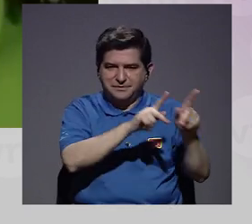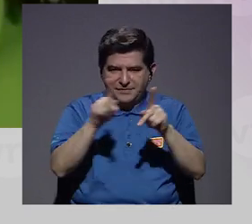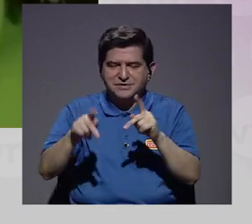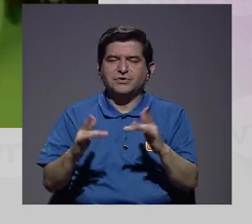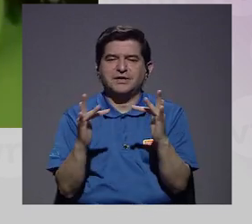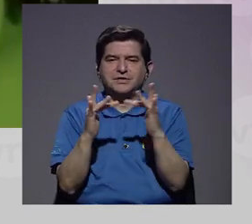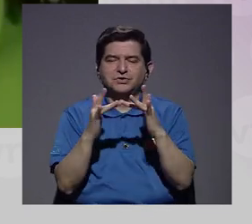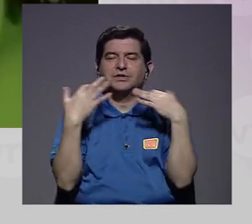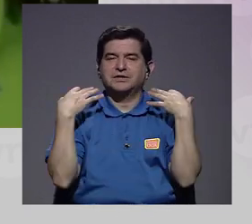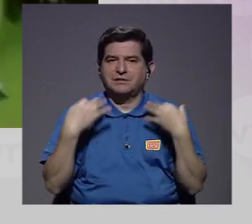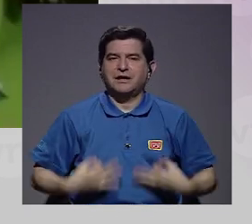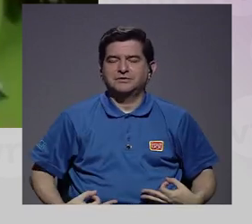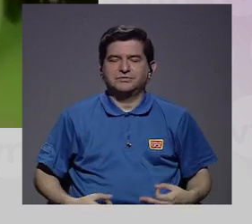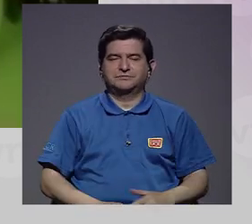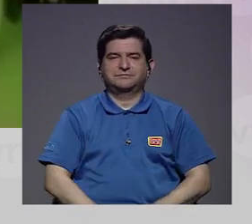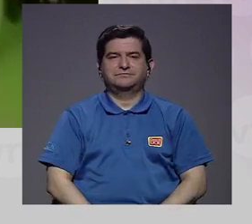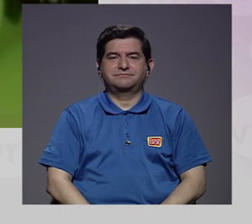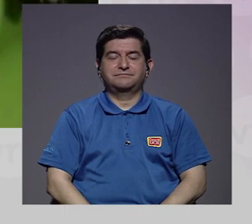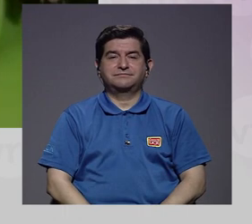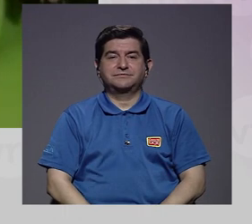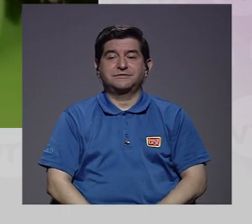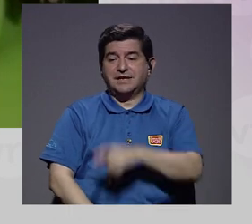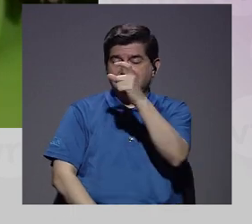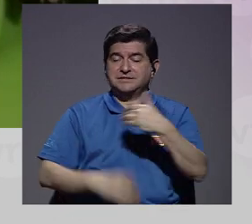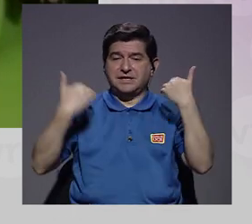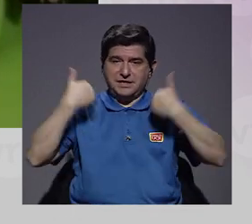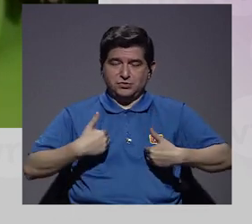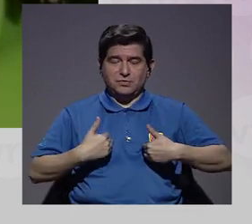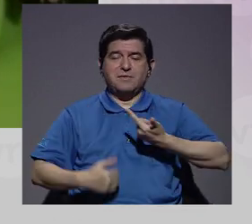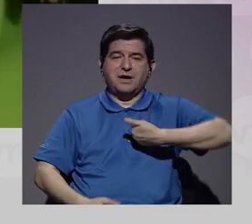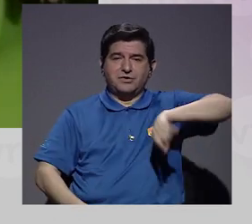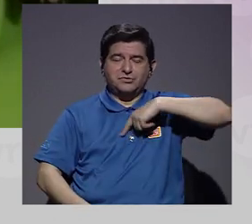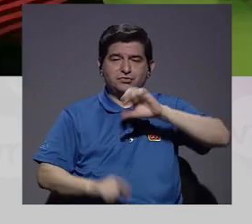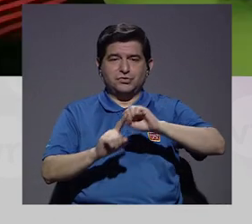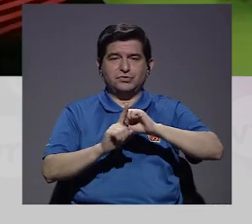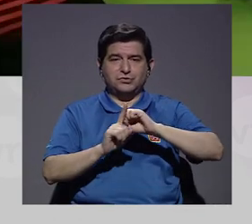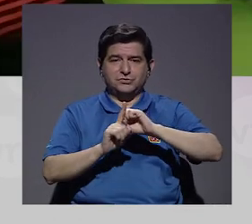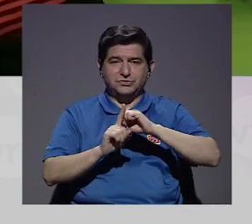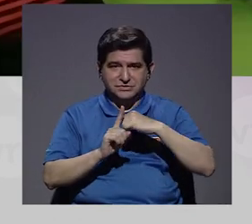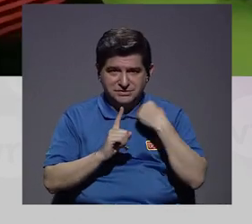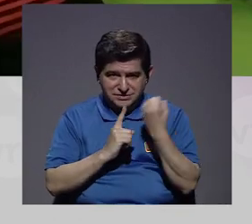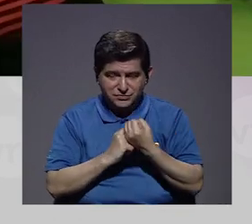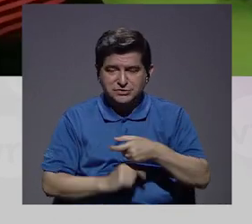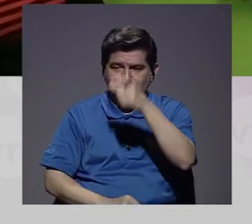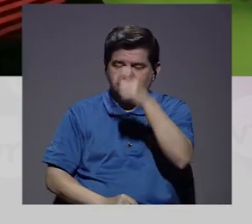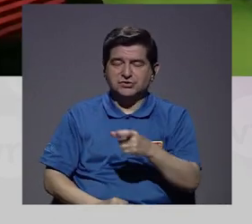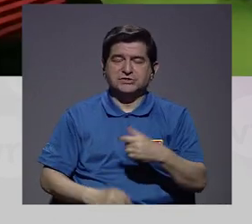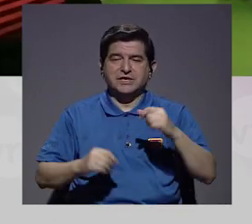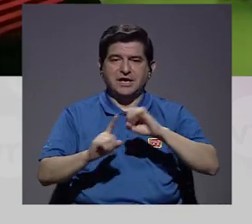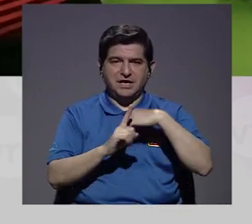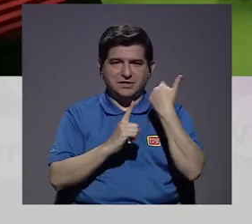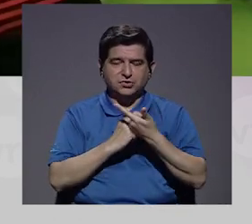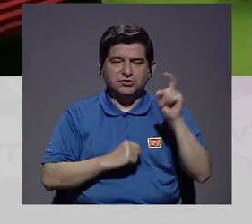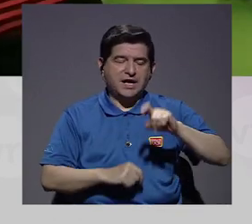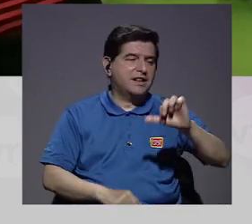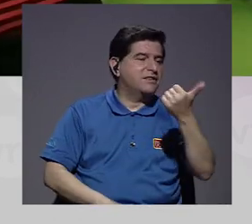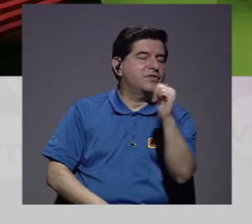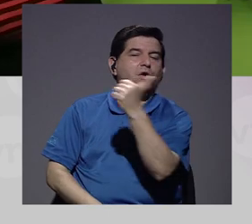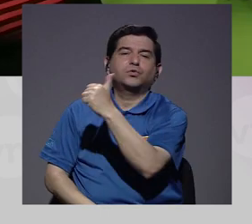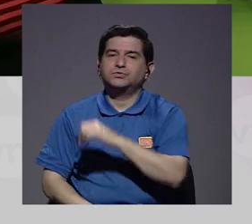muchas personas necesitan este contacto físico. Sí, bueno, los seres humanos somos seres sociales, ¿verdad? O sea, necesitamos de los otros.